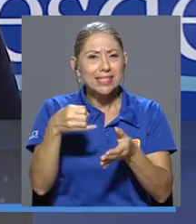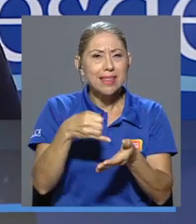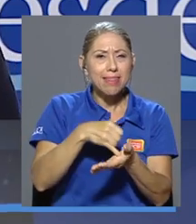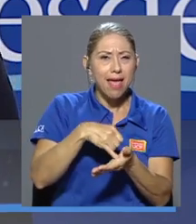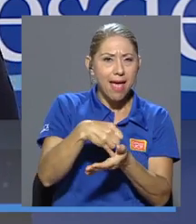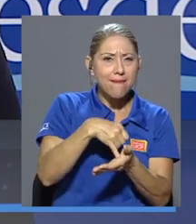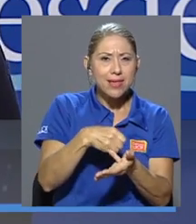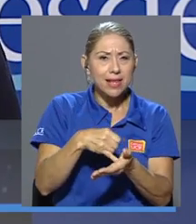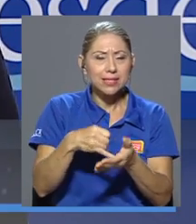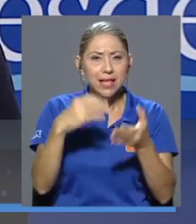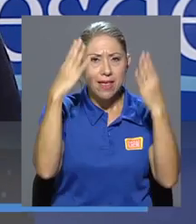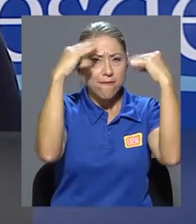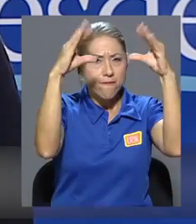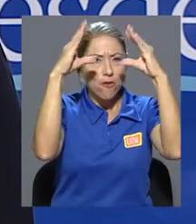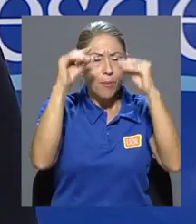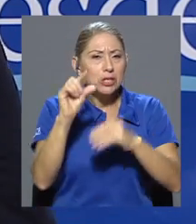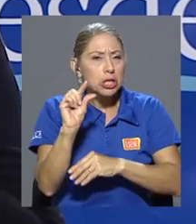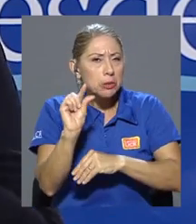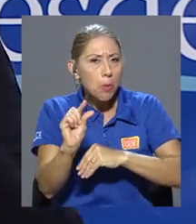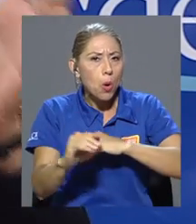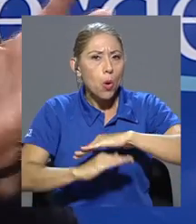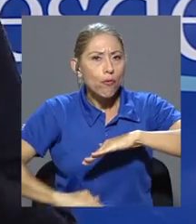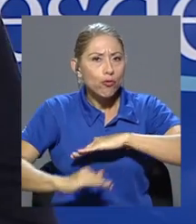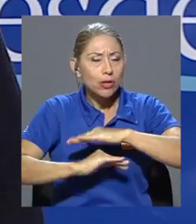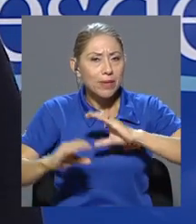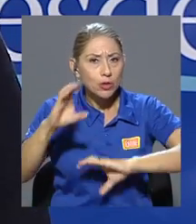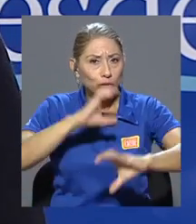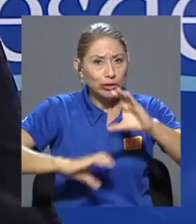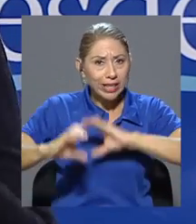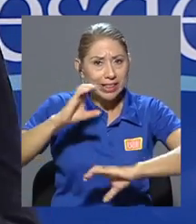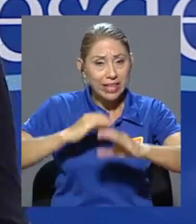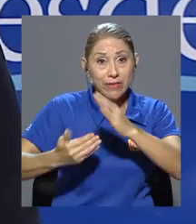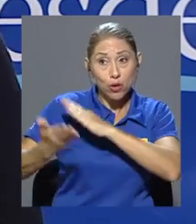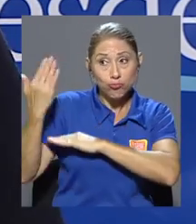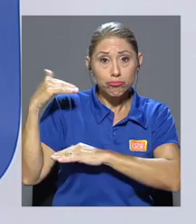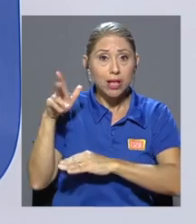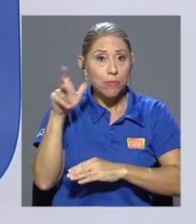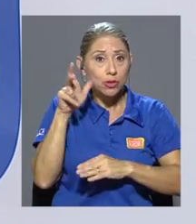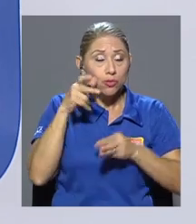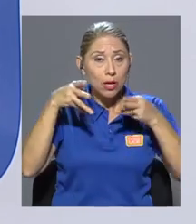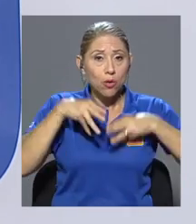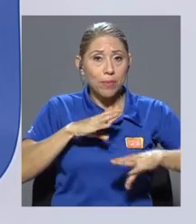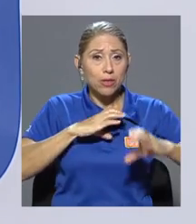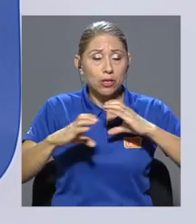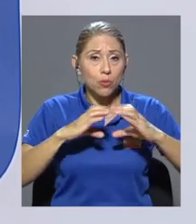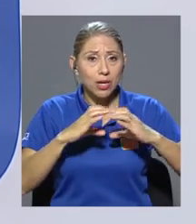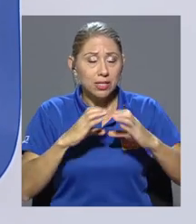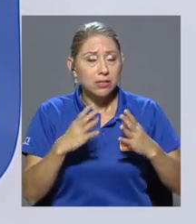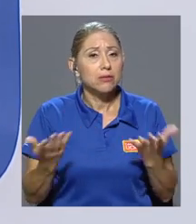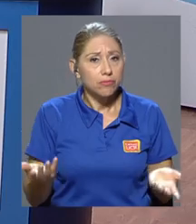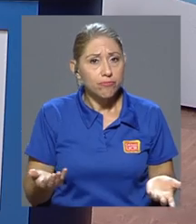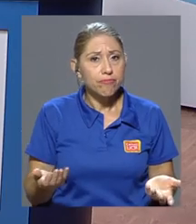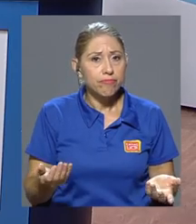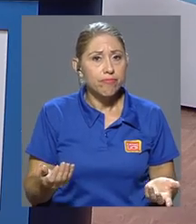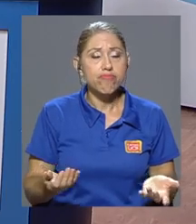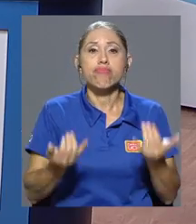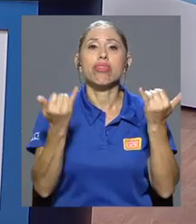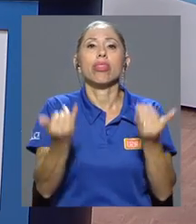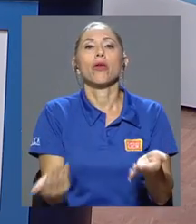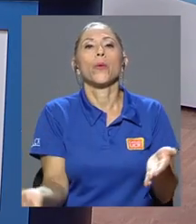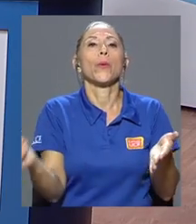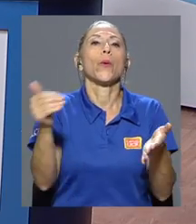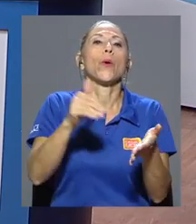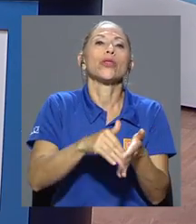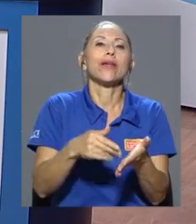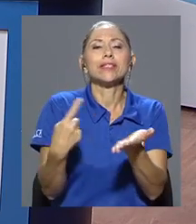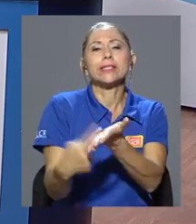les digo yo, y con poco fundamento científico que han salido en días anteriores en medios de comunicación de nuestro país. Se trae otra vez a